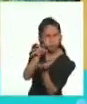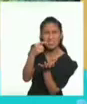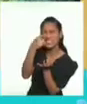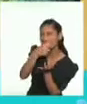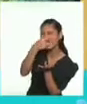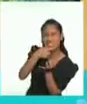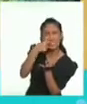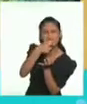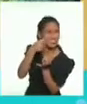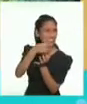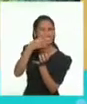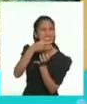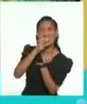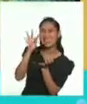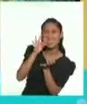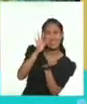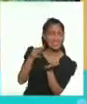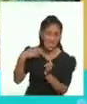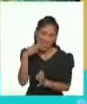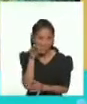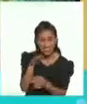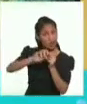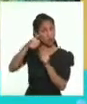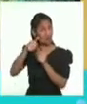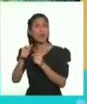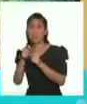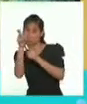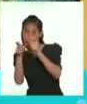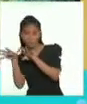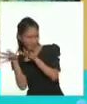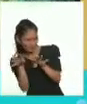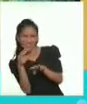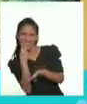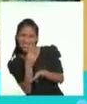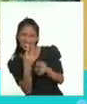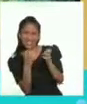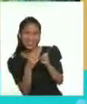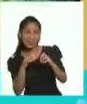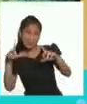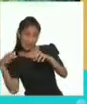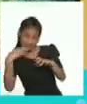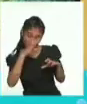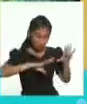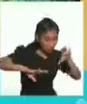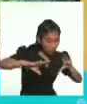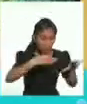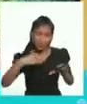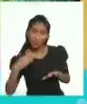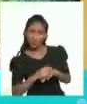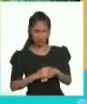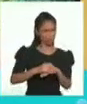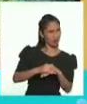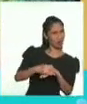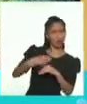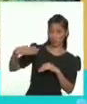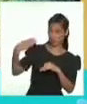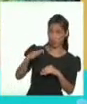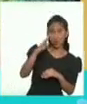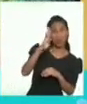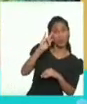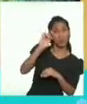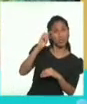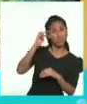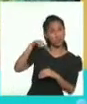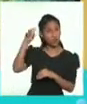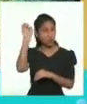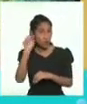limpiaba los dientes con budiones limpiadores. Y otra pareja, incluso, se ofreció a hacernos una foliación. ¡Los budiones limpian los